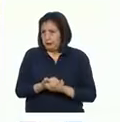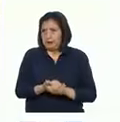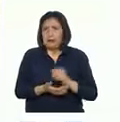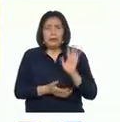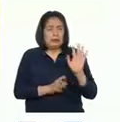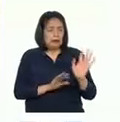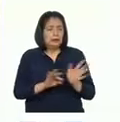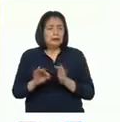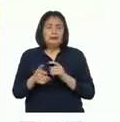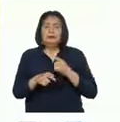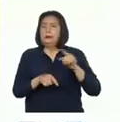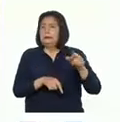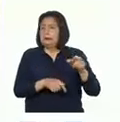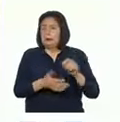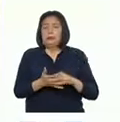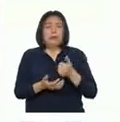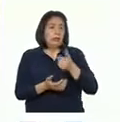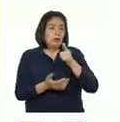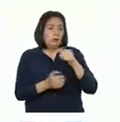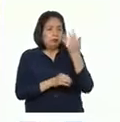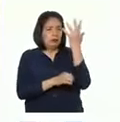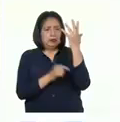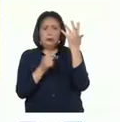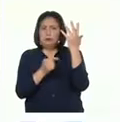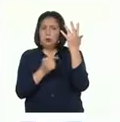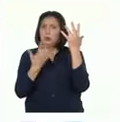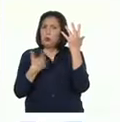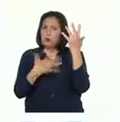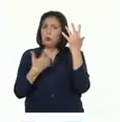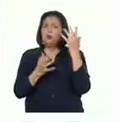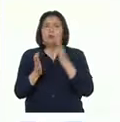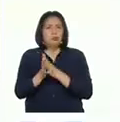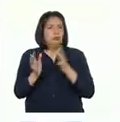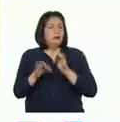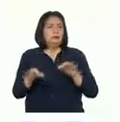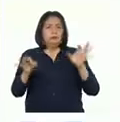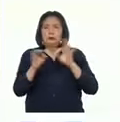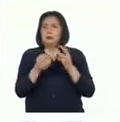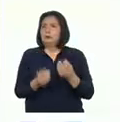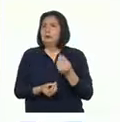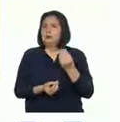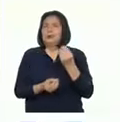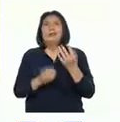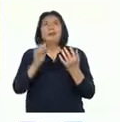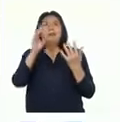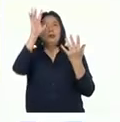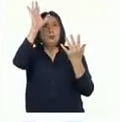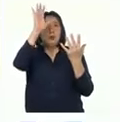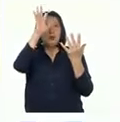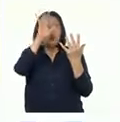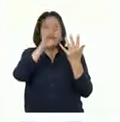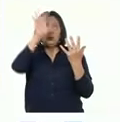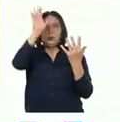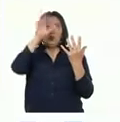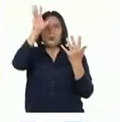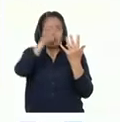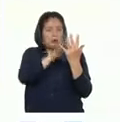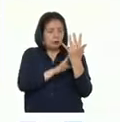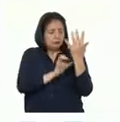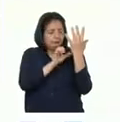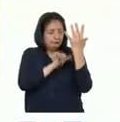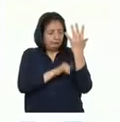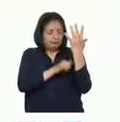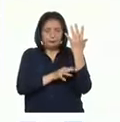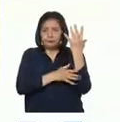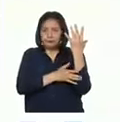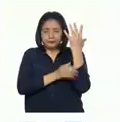En relación con el ciclo del agua, las plantas son muy, pero muy importantes porque retienen el agua de la lluvia y permiten que ésta